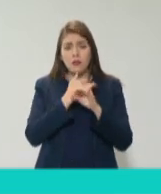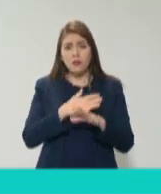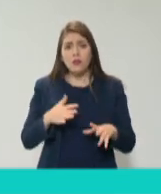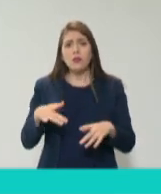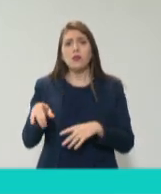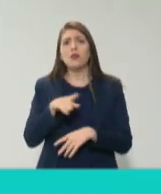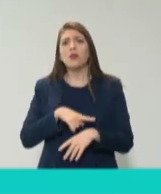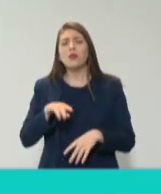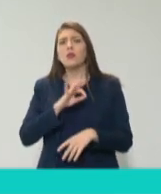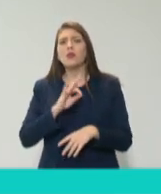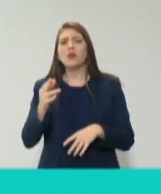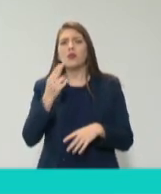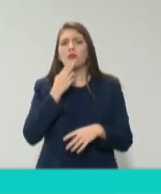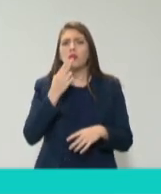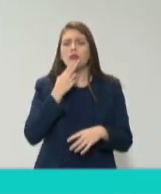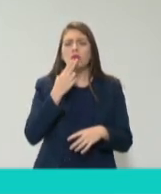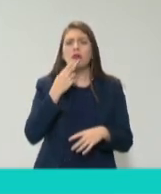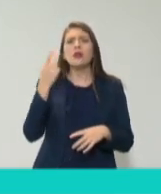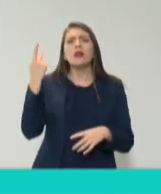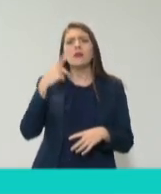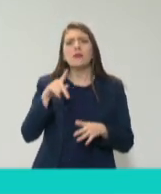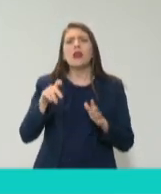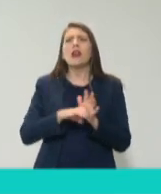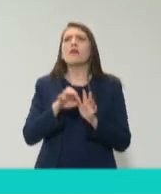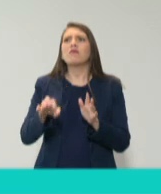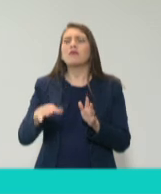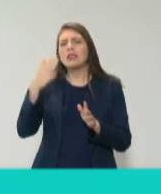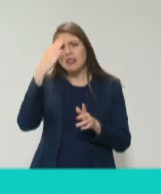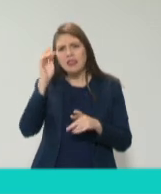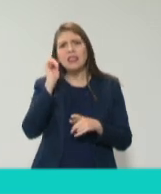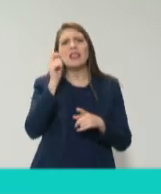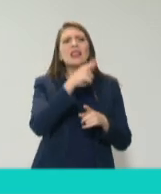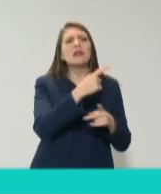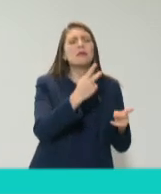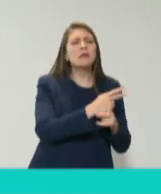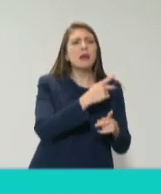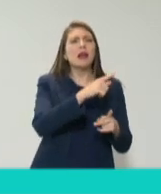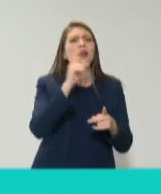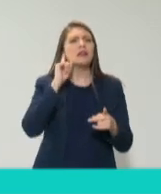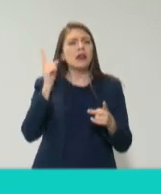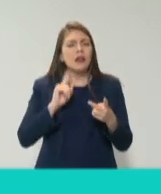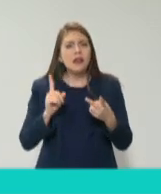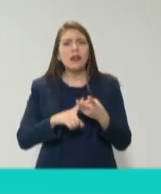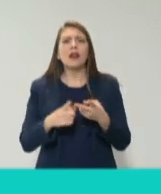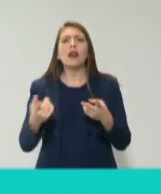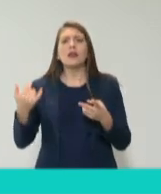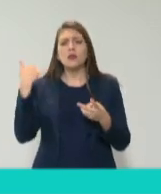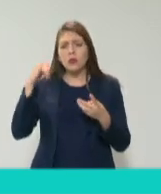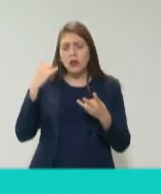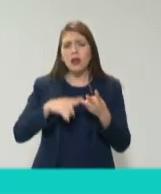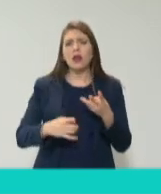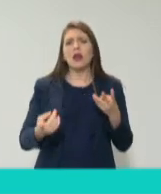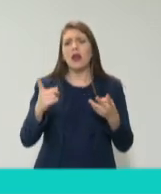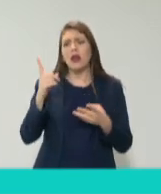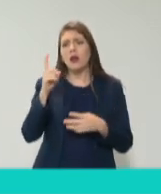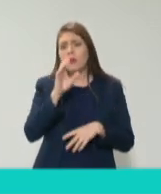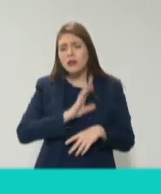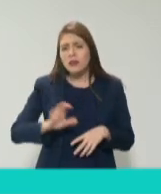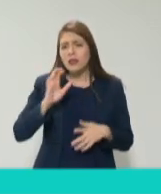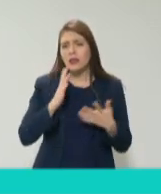hacer cruces variables, qué pasa en Zacatecas, qué pasa en Yucatán, qué pasa en Aguascalientes, y cómo estos datos pueden ser